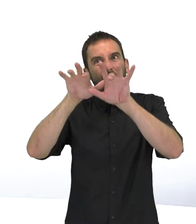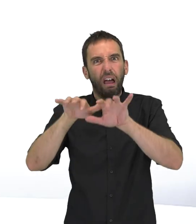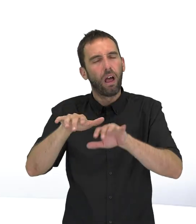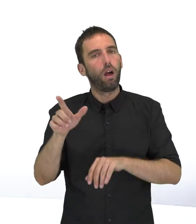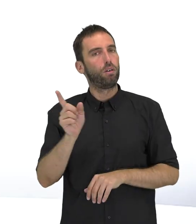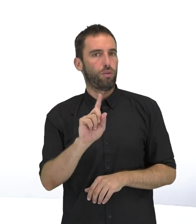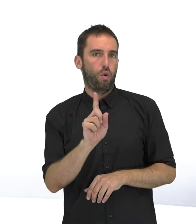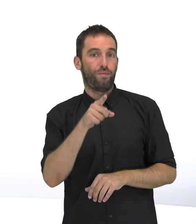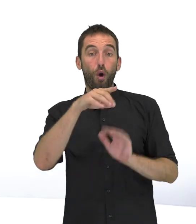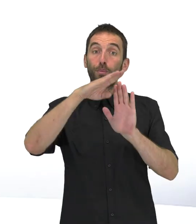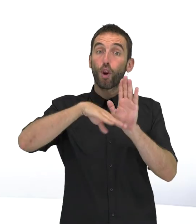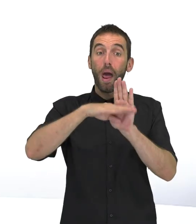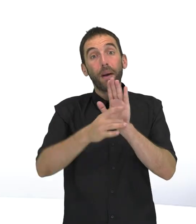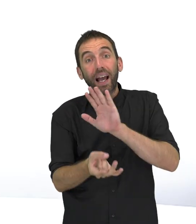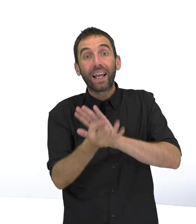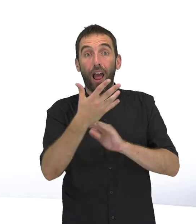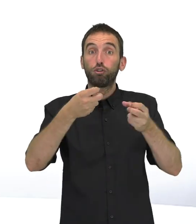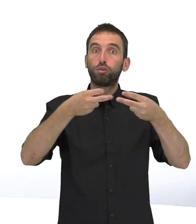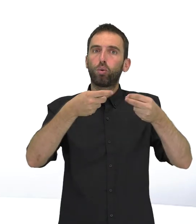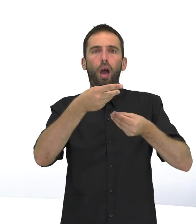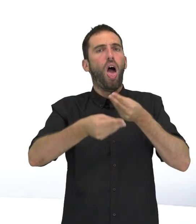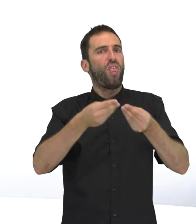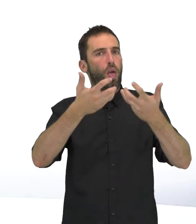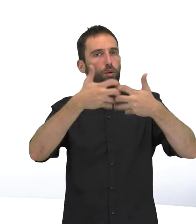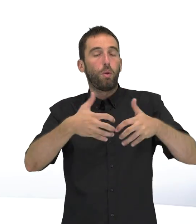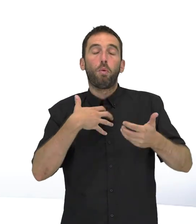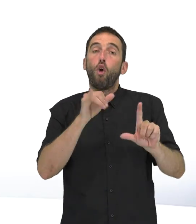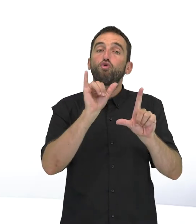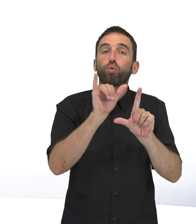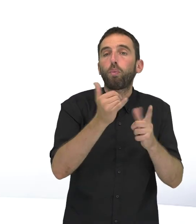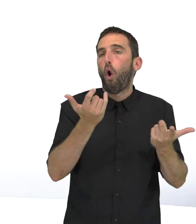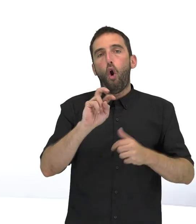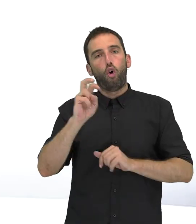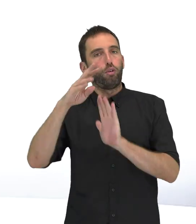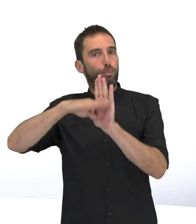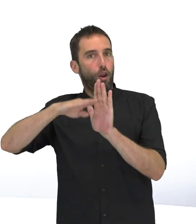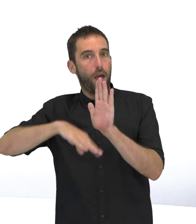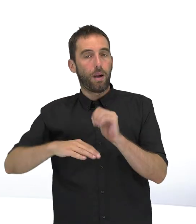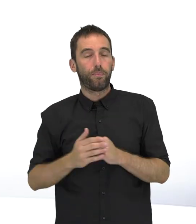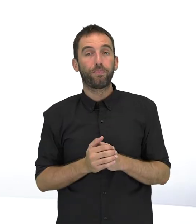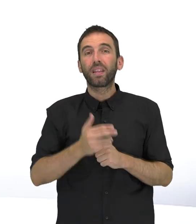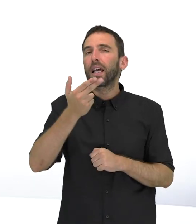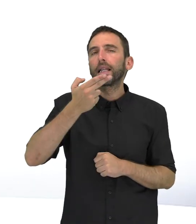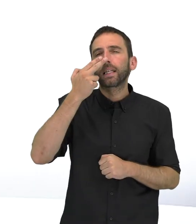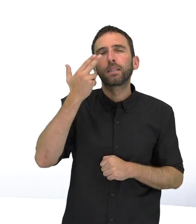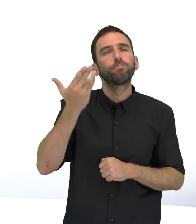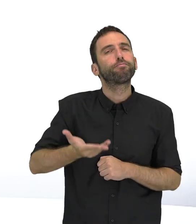ya lo hace el programa que utilicemos para generar los subtítulos, ya sea YouTube o cualquier otro. Pero sí es interesante que